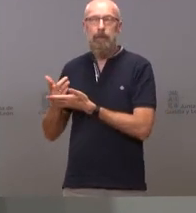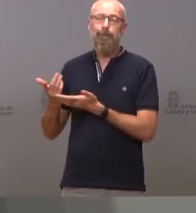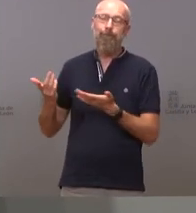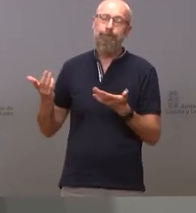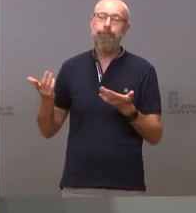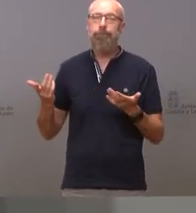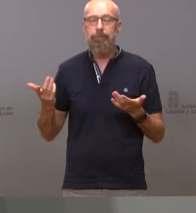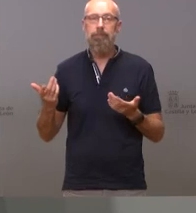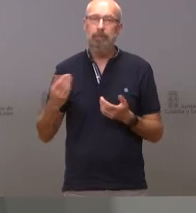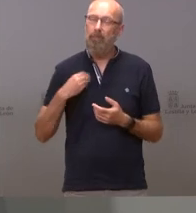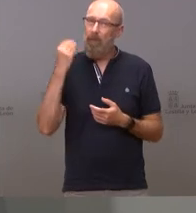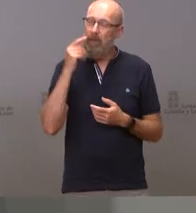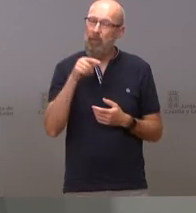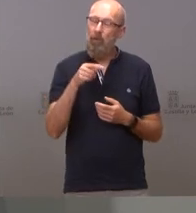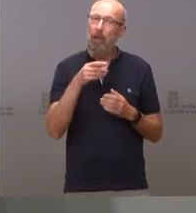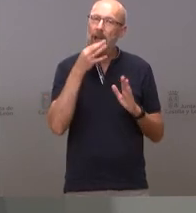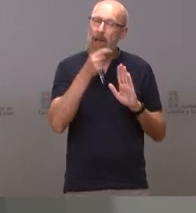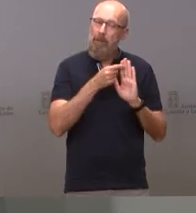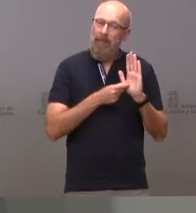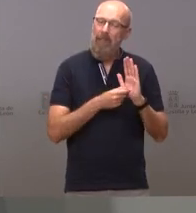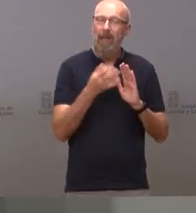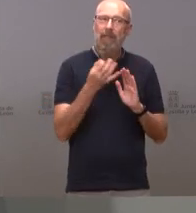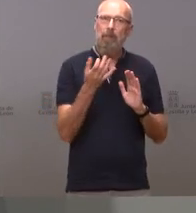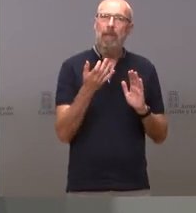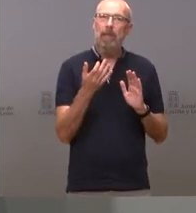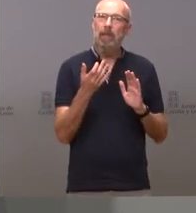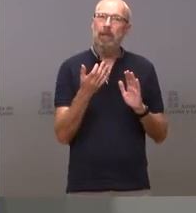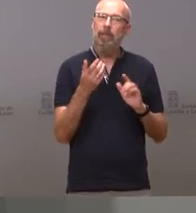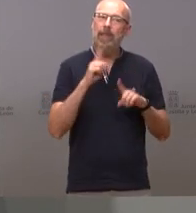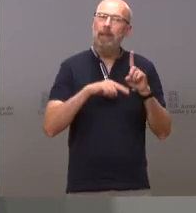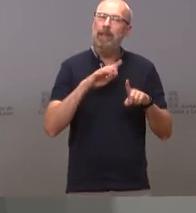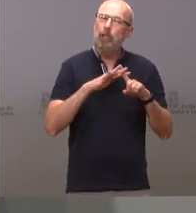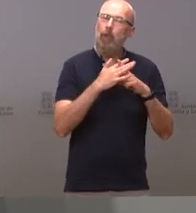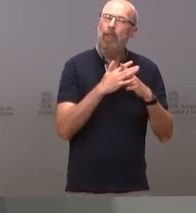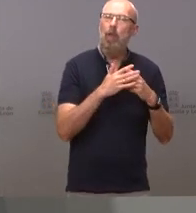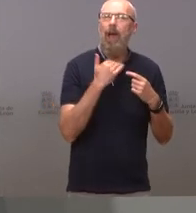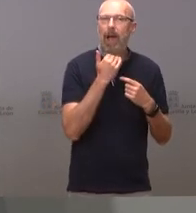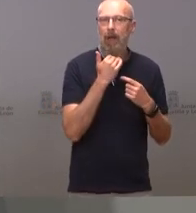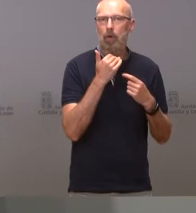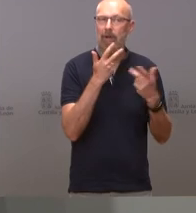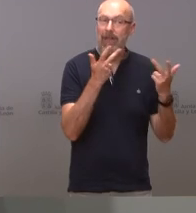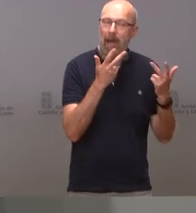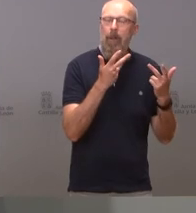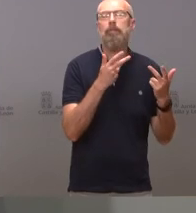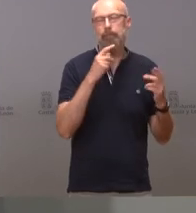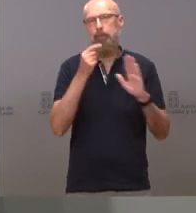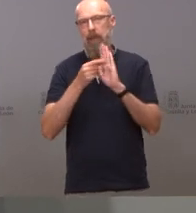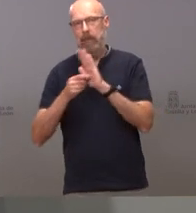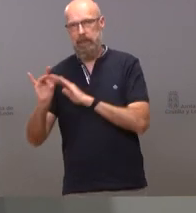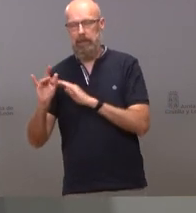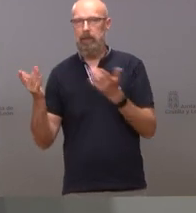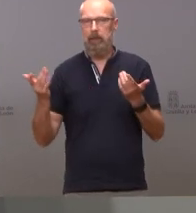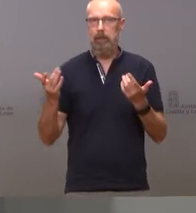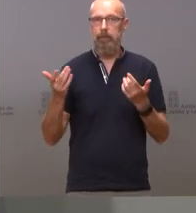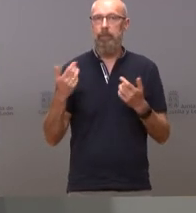creo que las medidas tienen que estar relacionadas con la gravedad de la situación sanitaria lo dijimos al principio lo hemos dicho en el